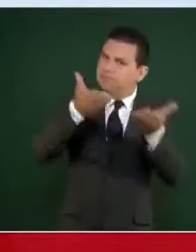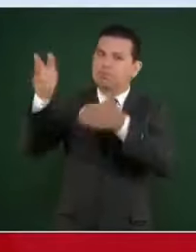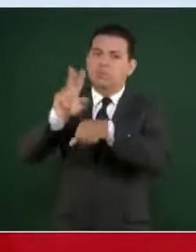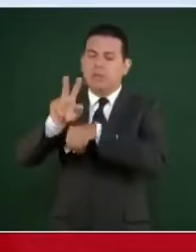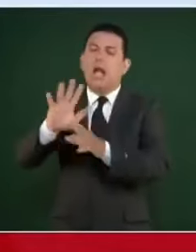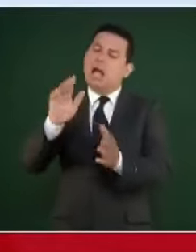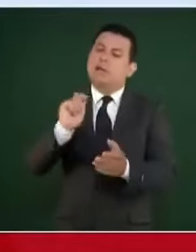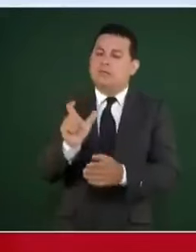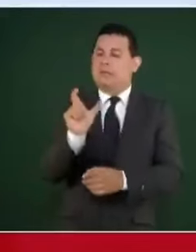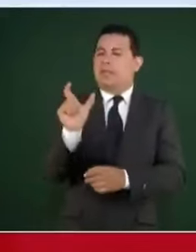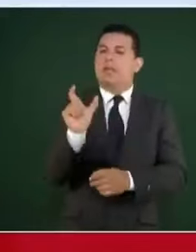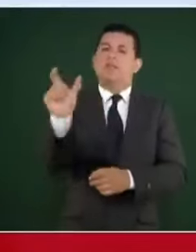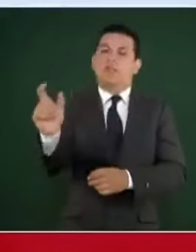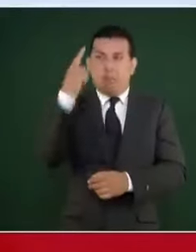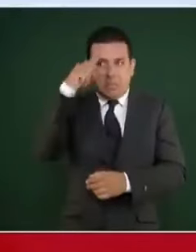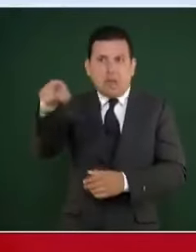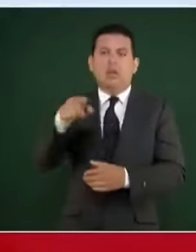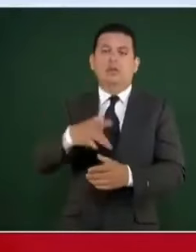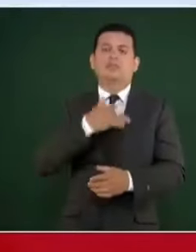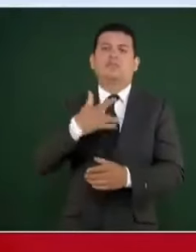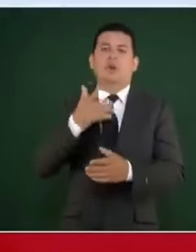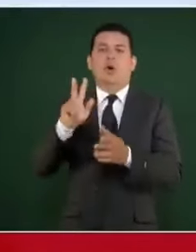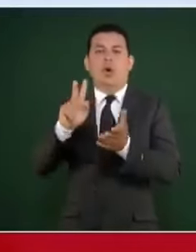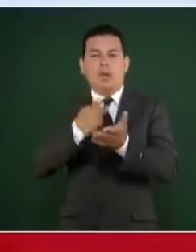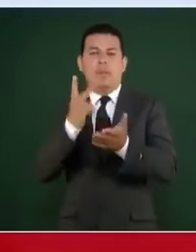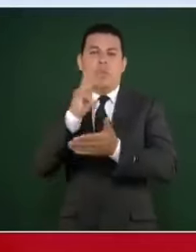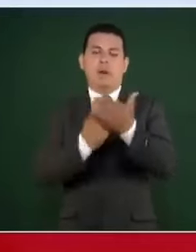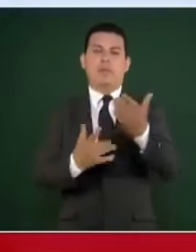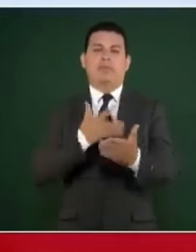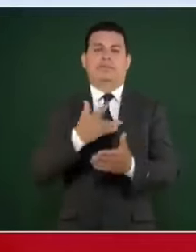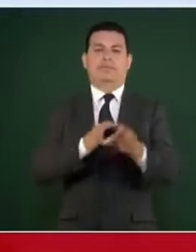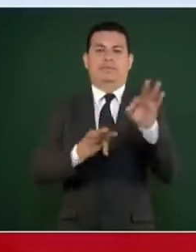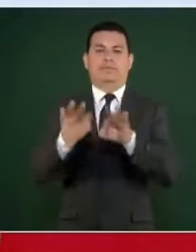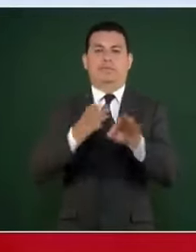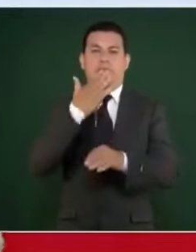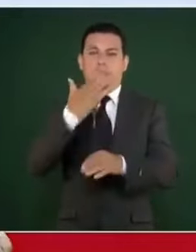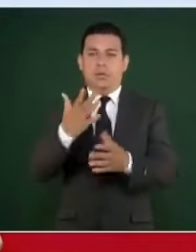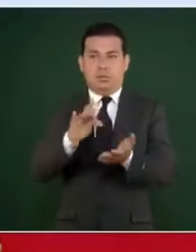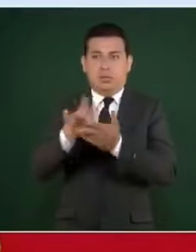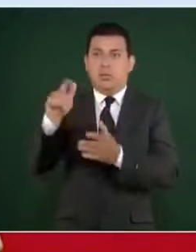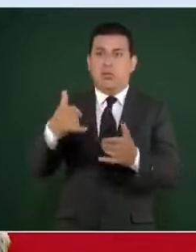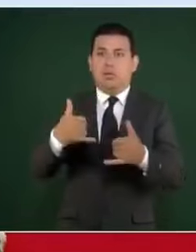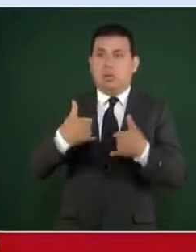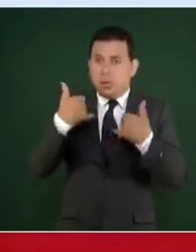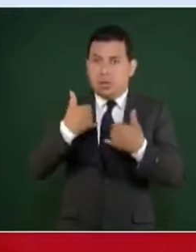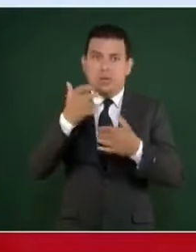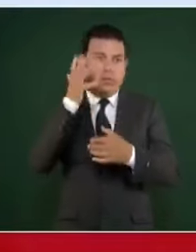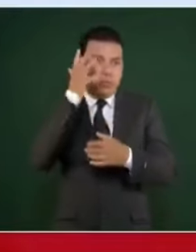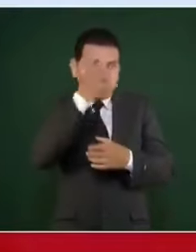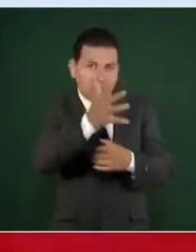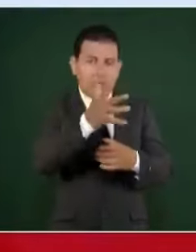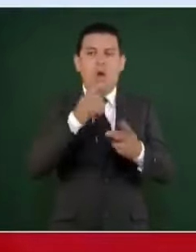una tarjeta en realidad para que se incorporen a un programa que digamos no es jóvenes construyendo el futuro exactamente